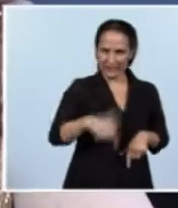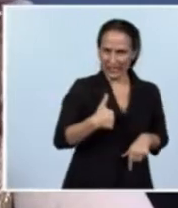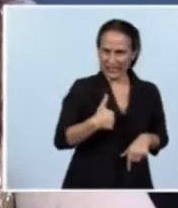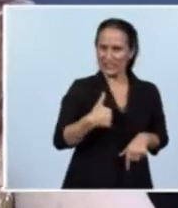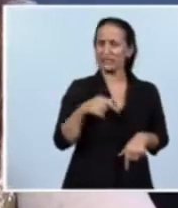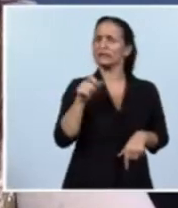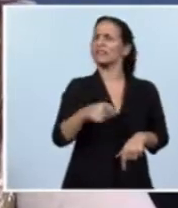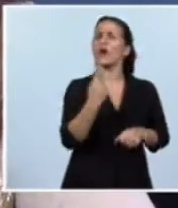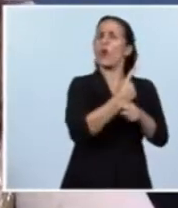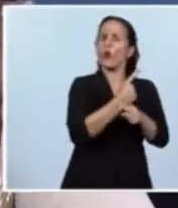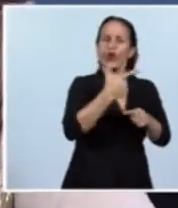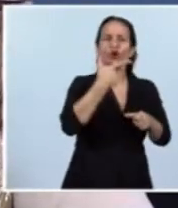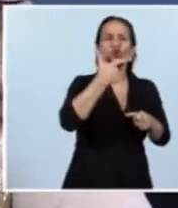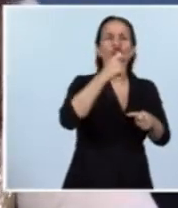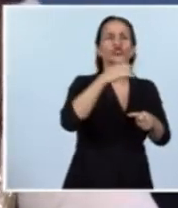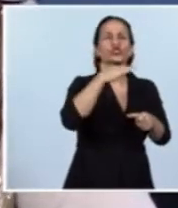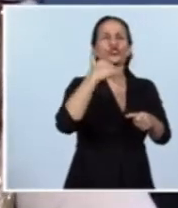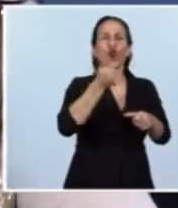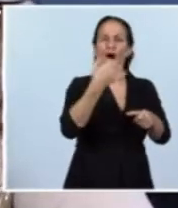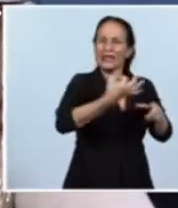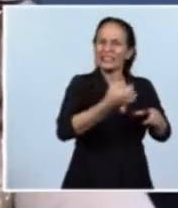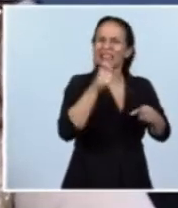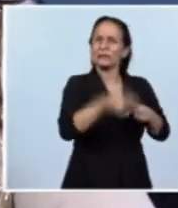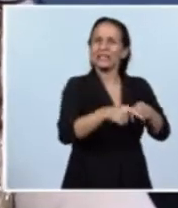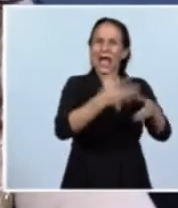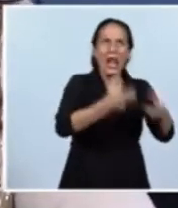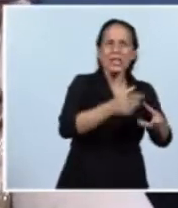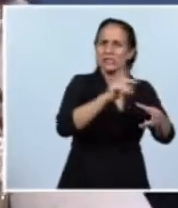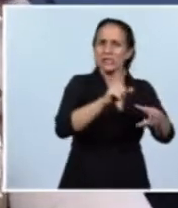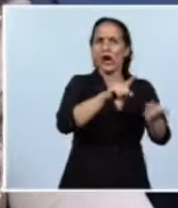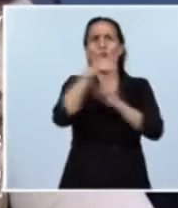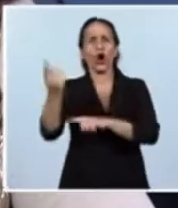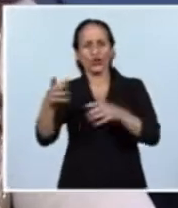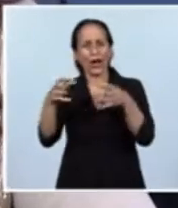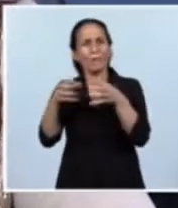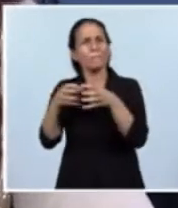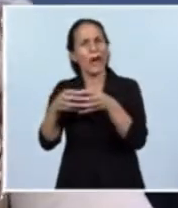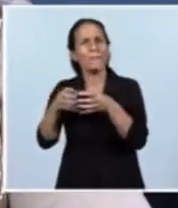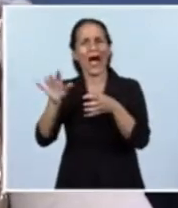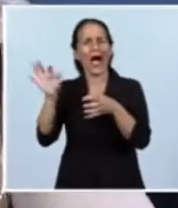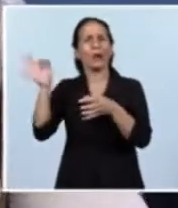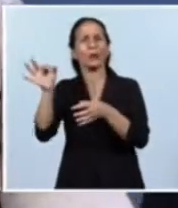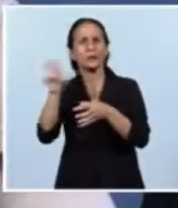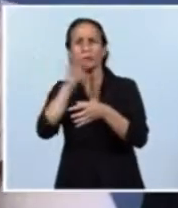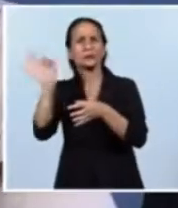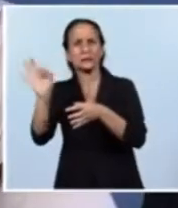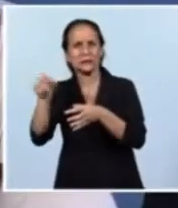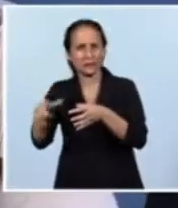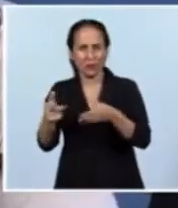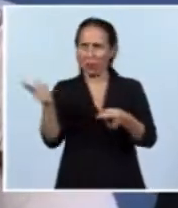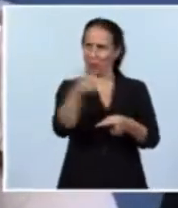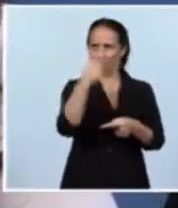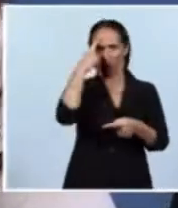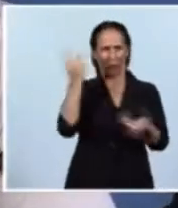soja contra sequía y otro papa sin virus. Ustedes dirán qué tontería. No, no es